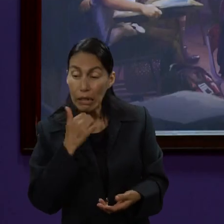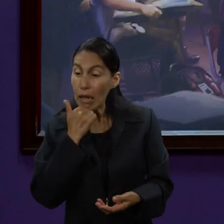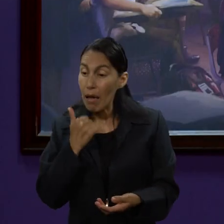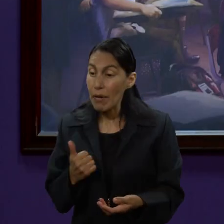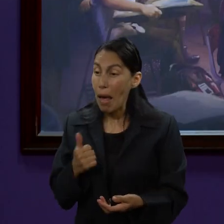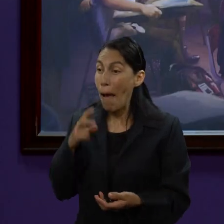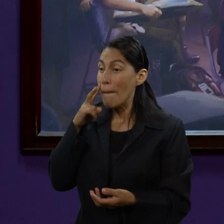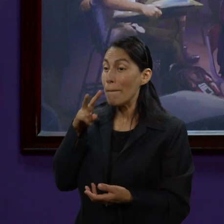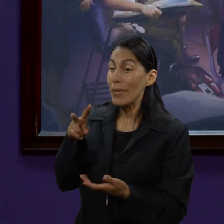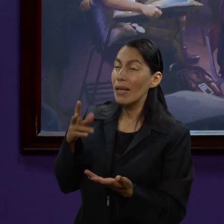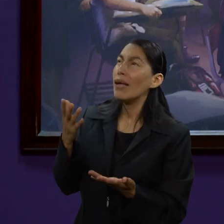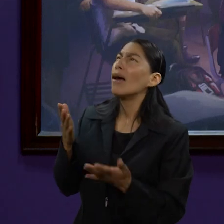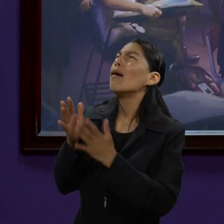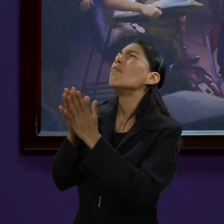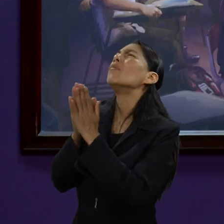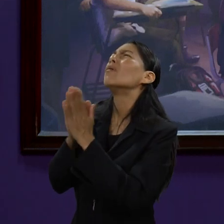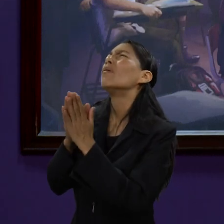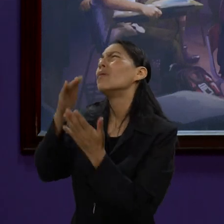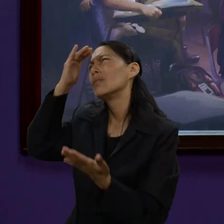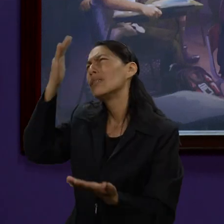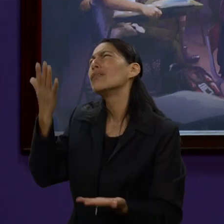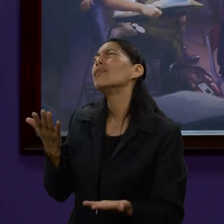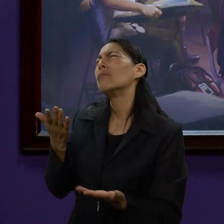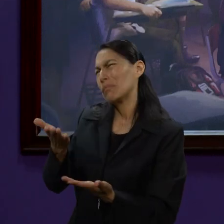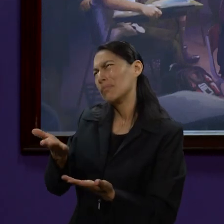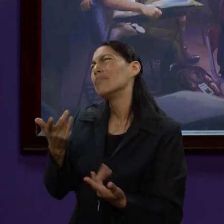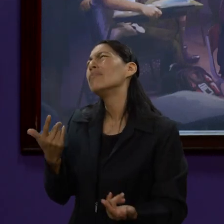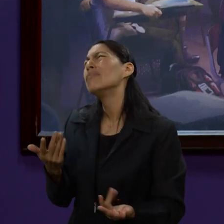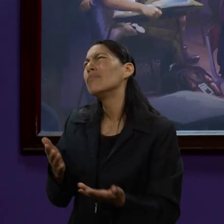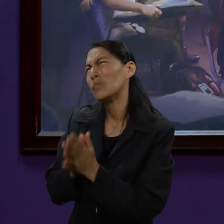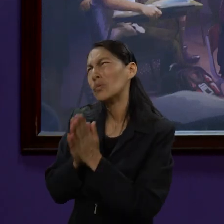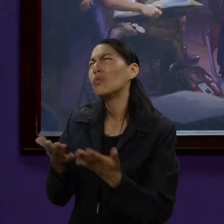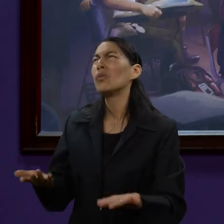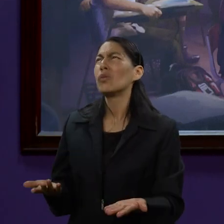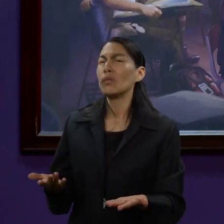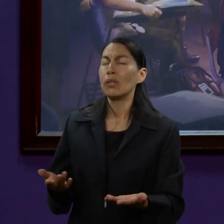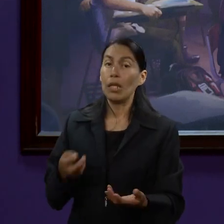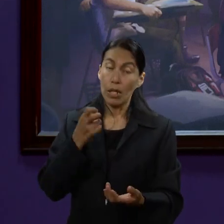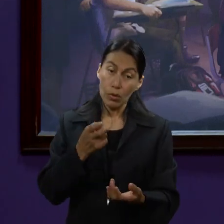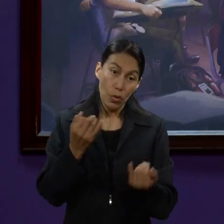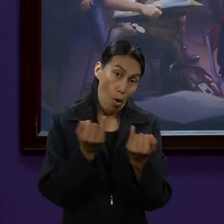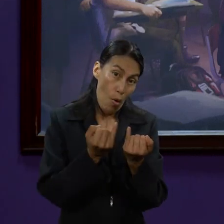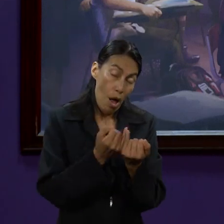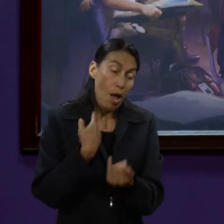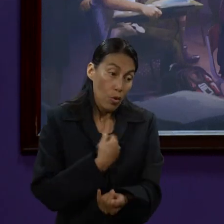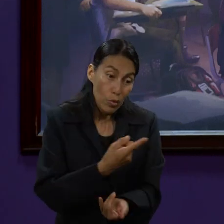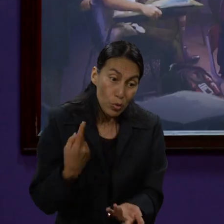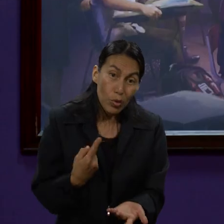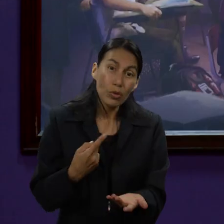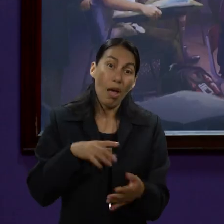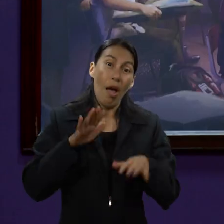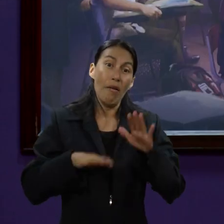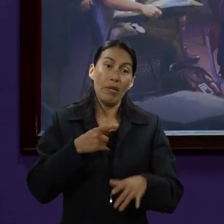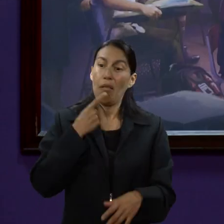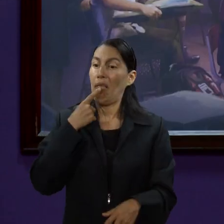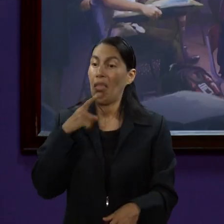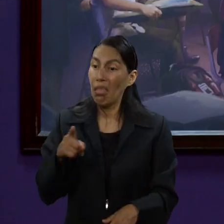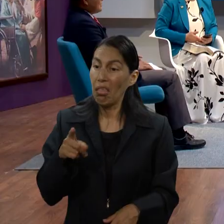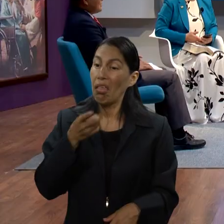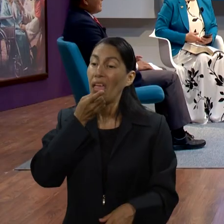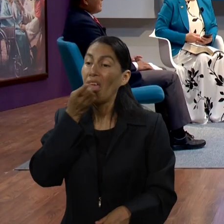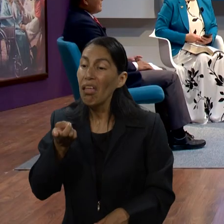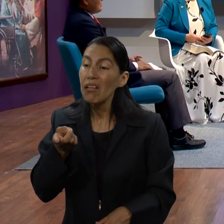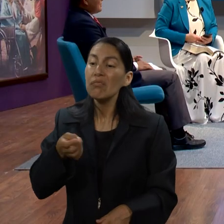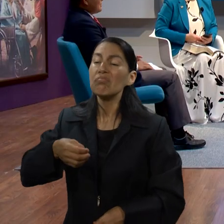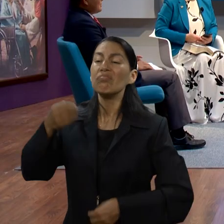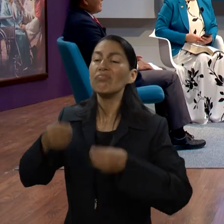esa ciudad, ese amor de querer interceder por ellos, ¿no? Que nos deja para pensar muchísimo a nosotros que